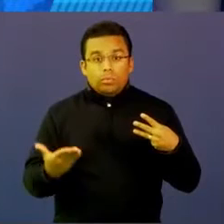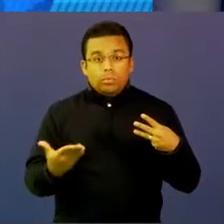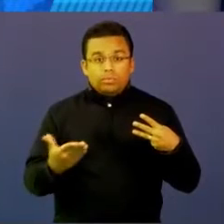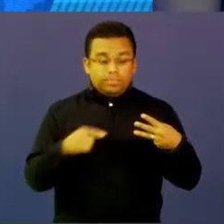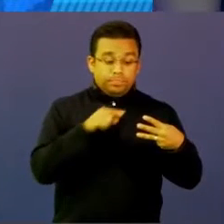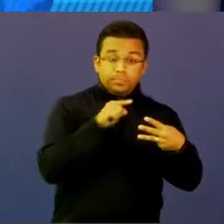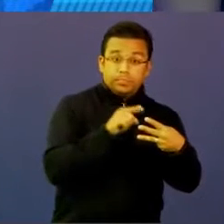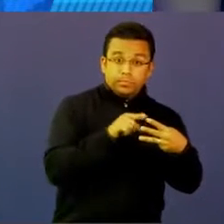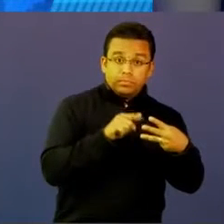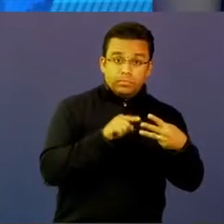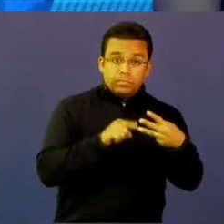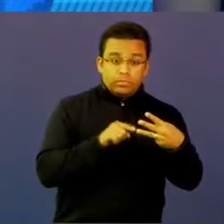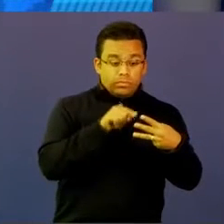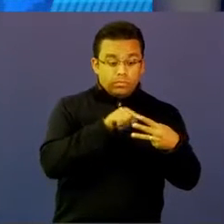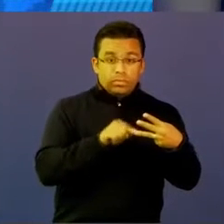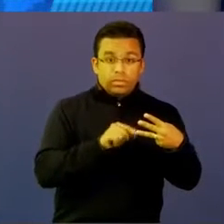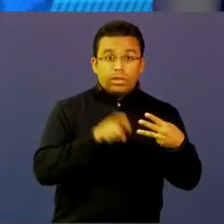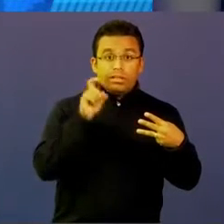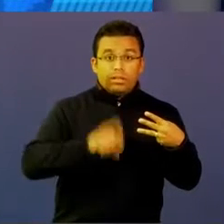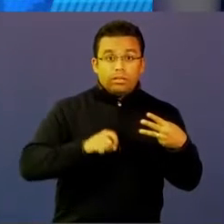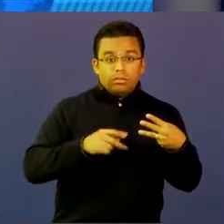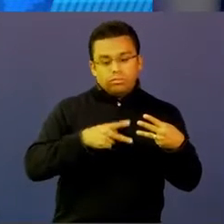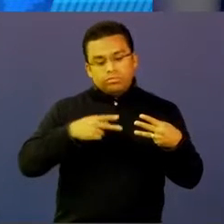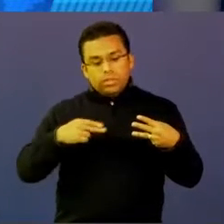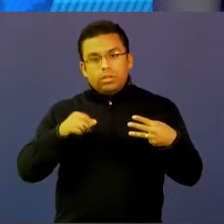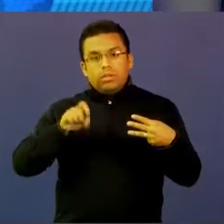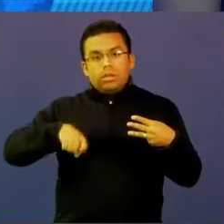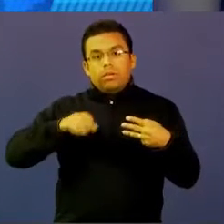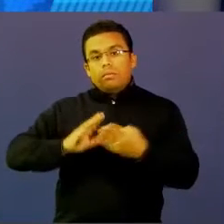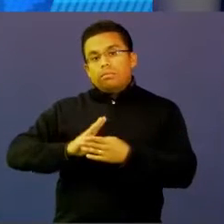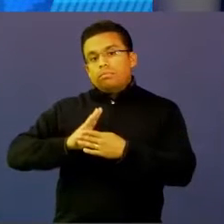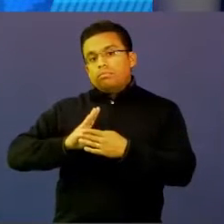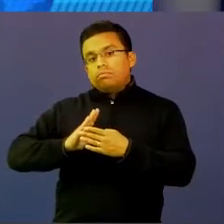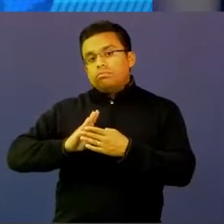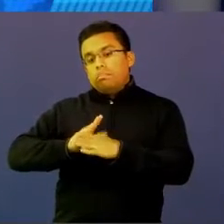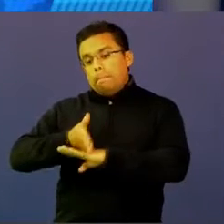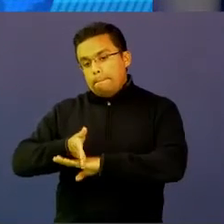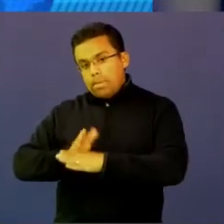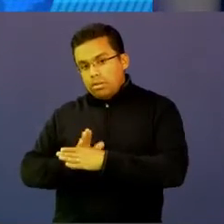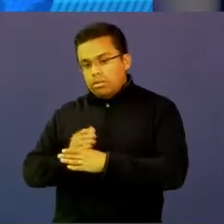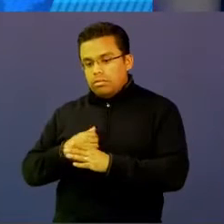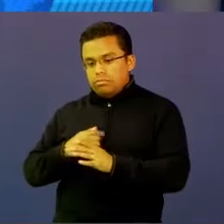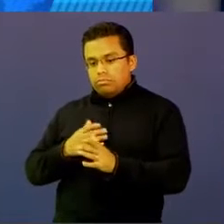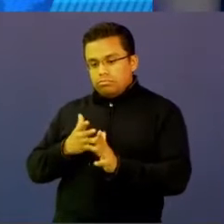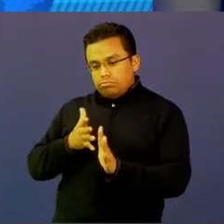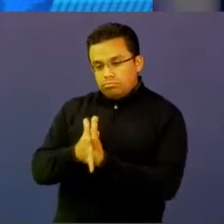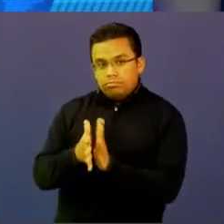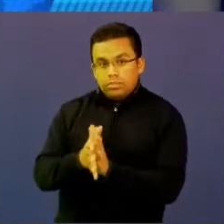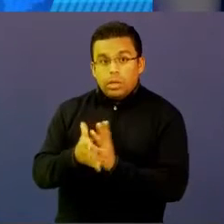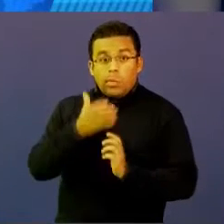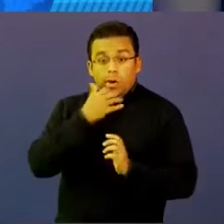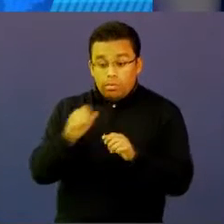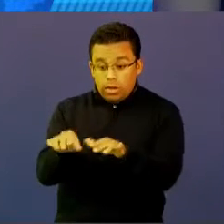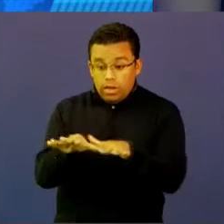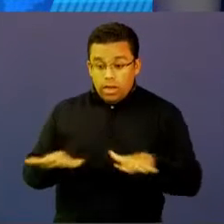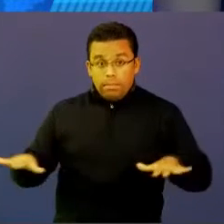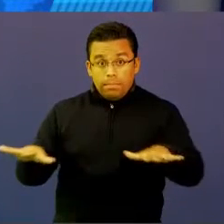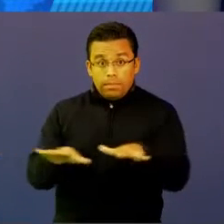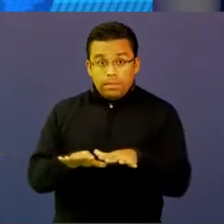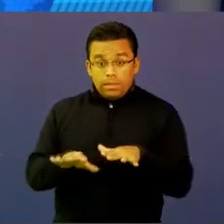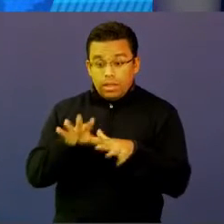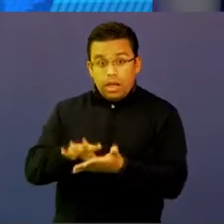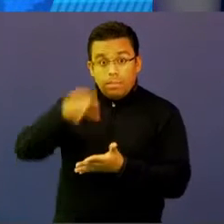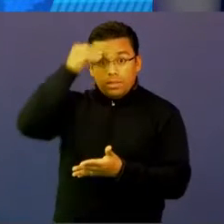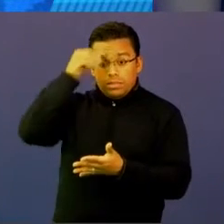procesos los conecta con medios y mediaciones. O sea, ese diseñador de ambientes de aprendizaje en que se